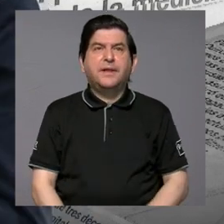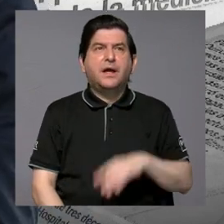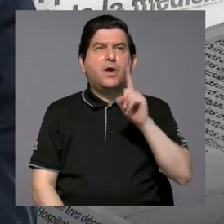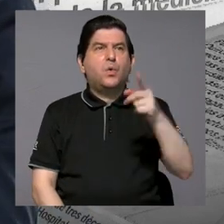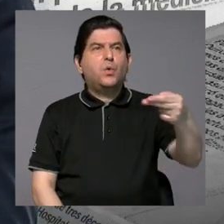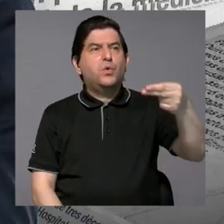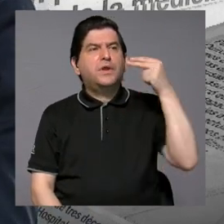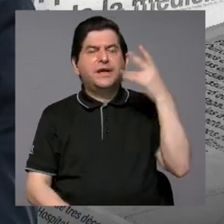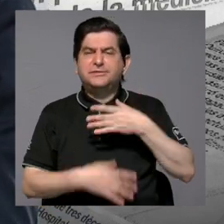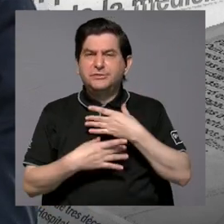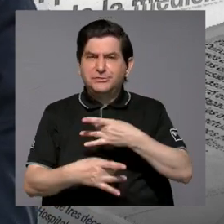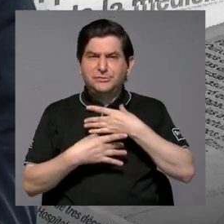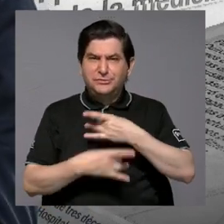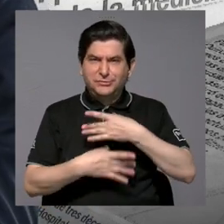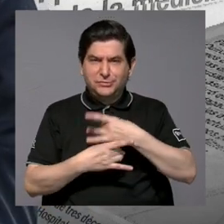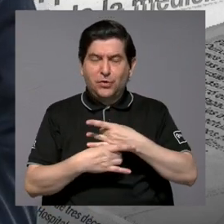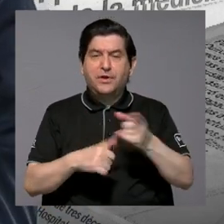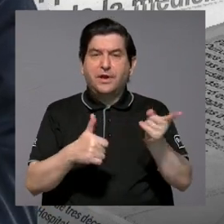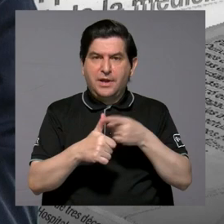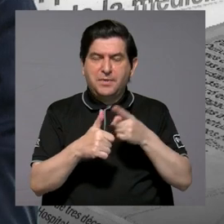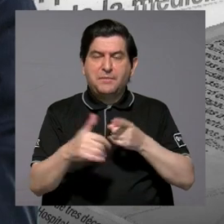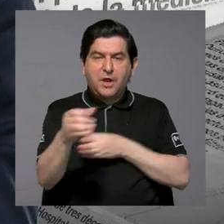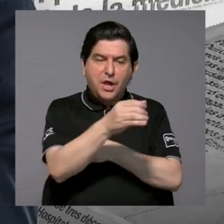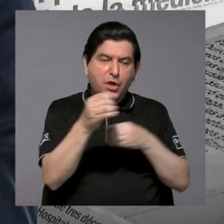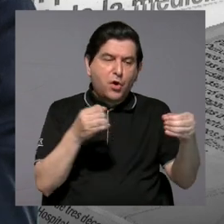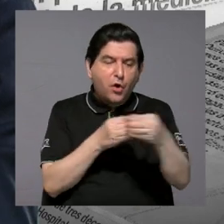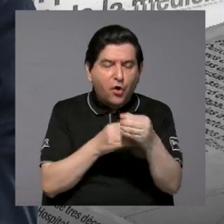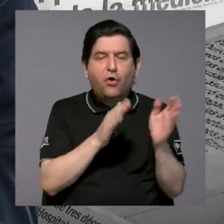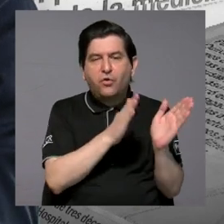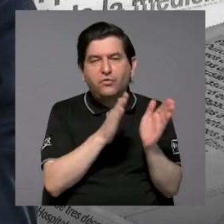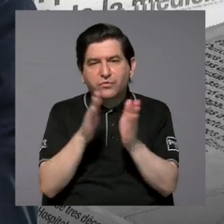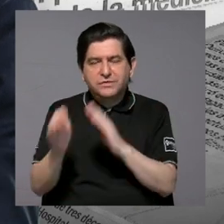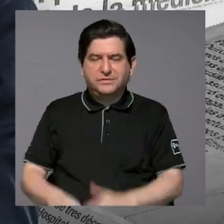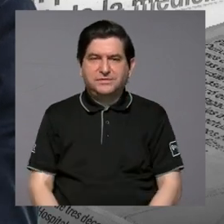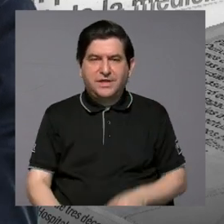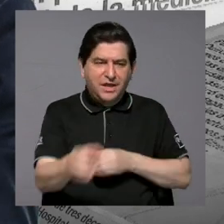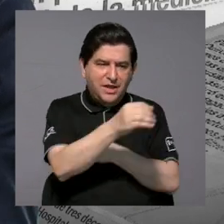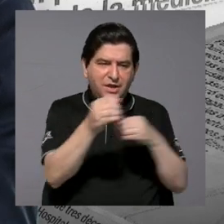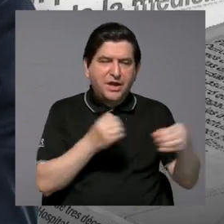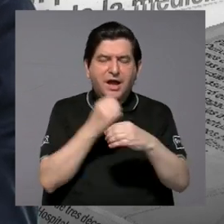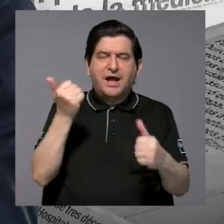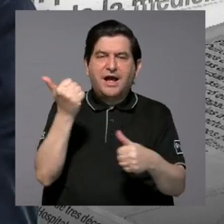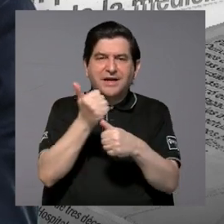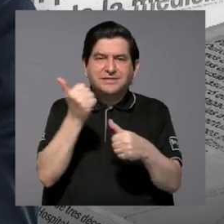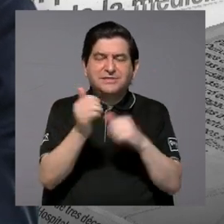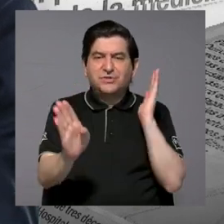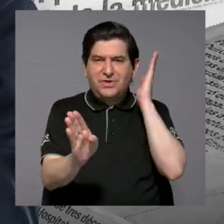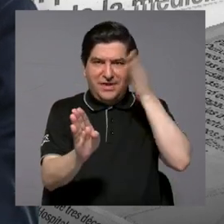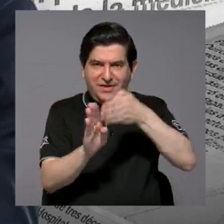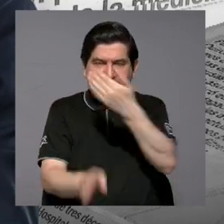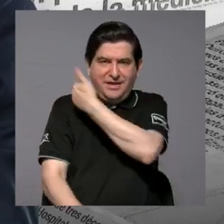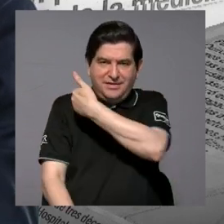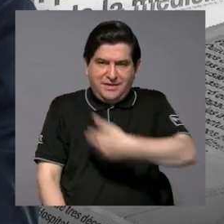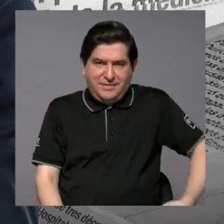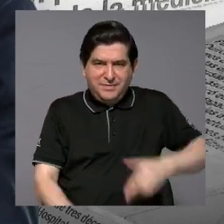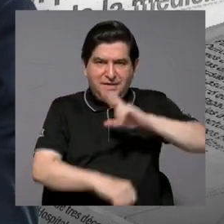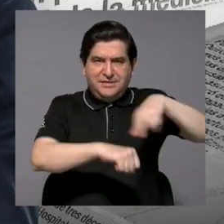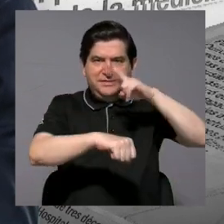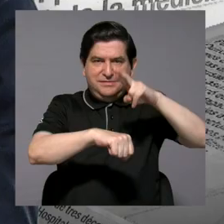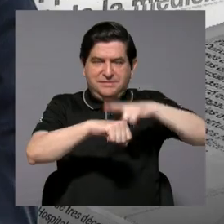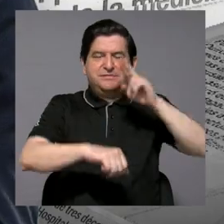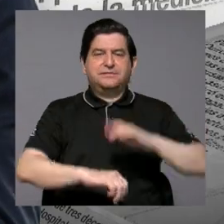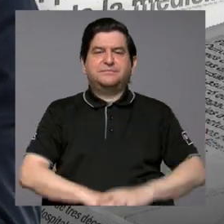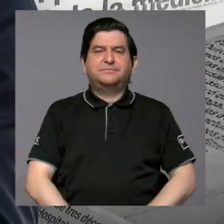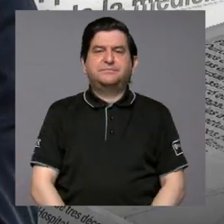historia muy interesante. Primero era la oficina de planificación, que era una oficina asesora directamente de la presidencia de la República.